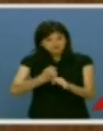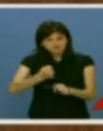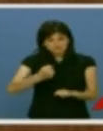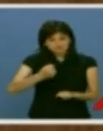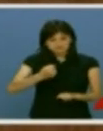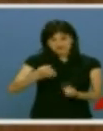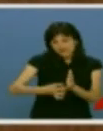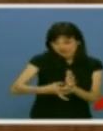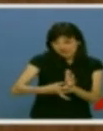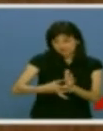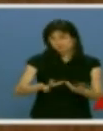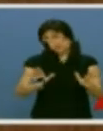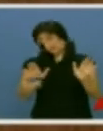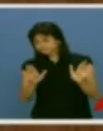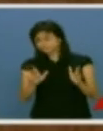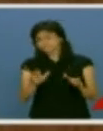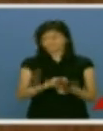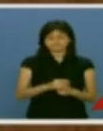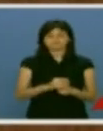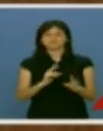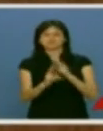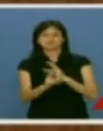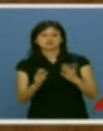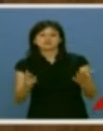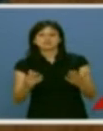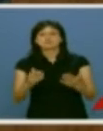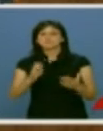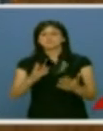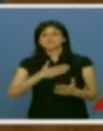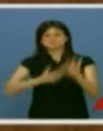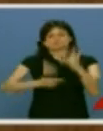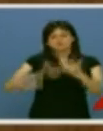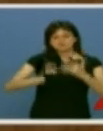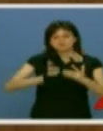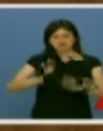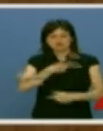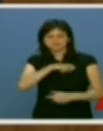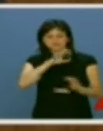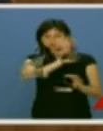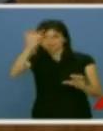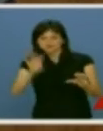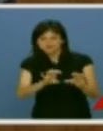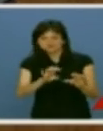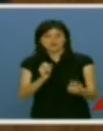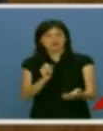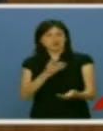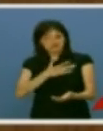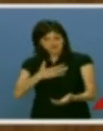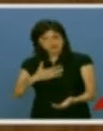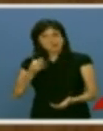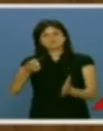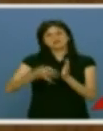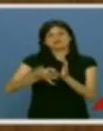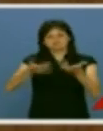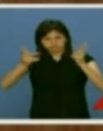Puesto a ser austero a simplificar nuestra estructura política y administrativa, a apostar por la España de las autonomías y a mejorar la calidad de la